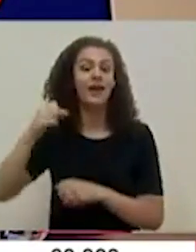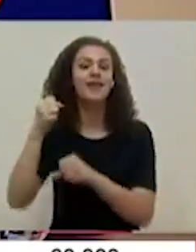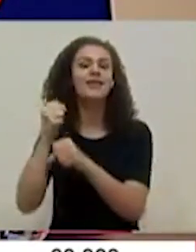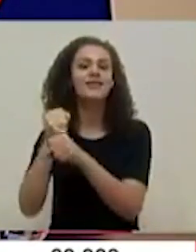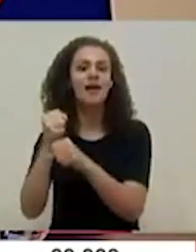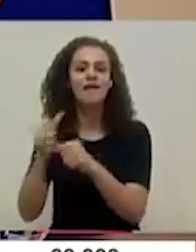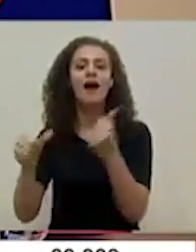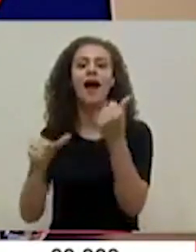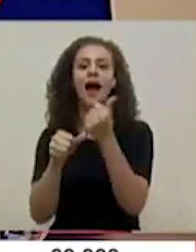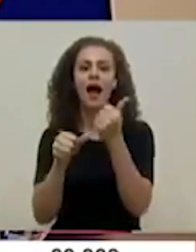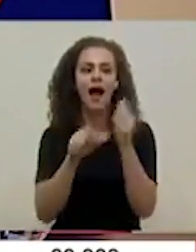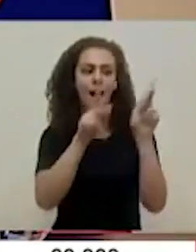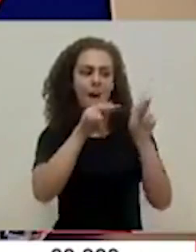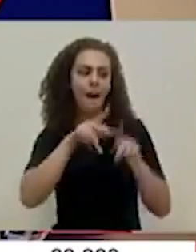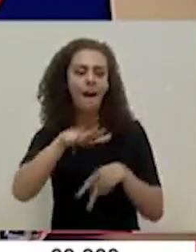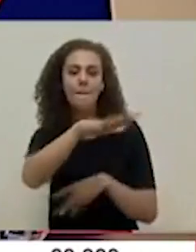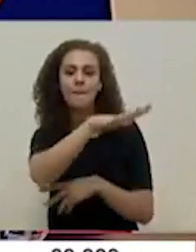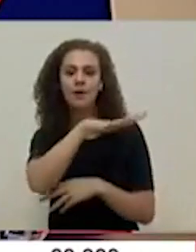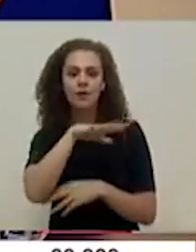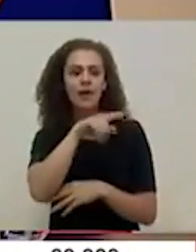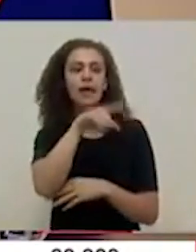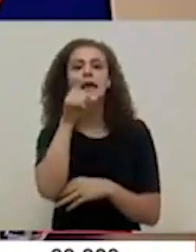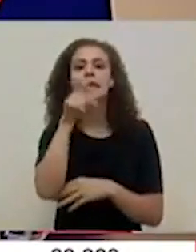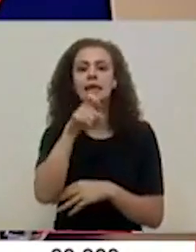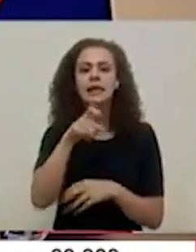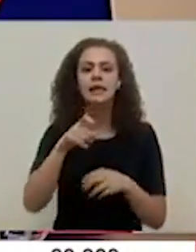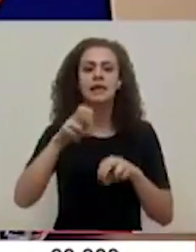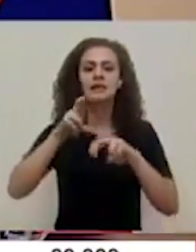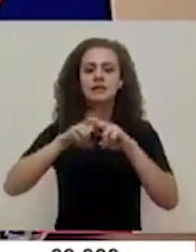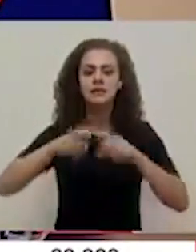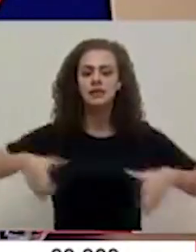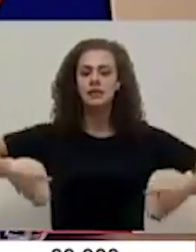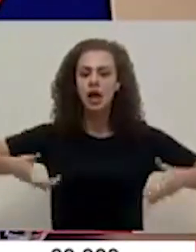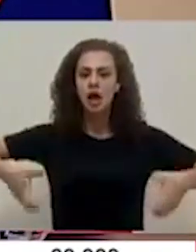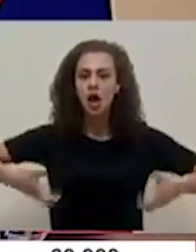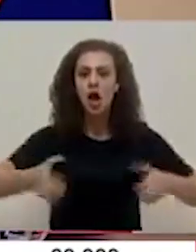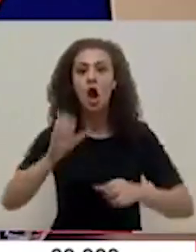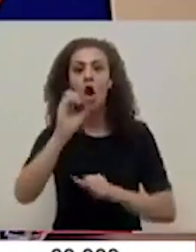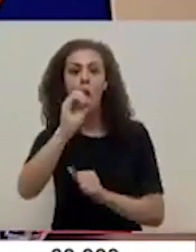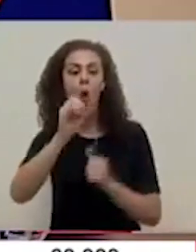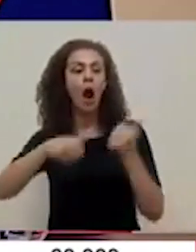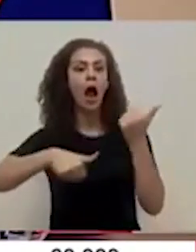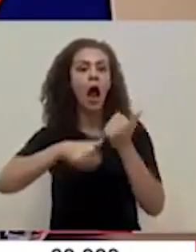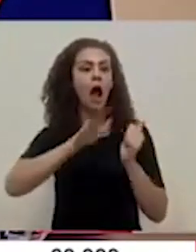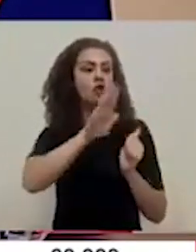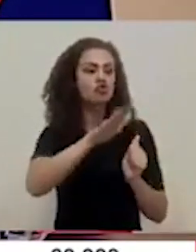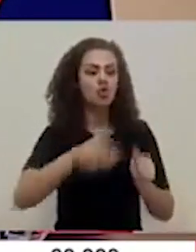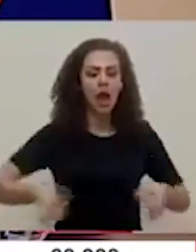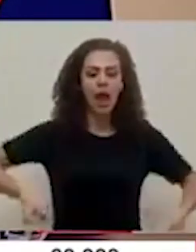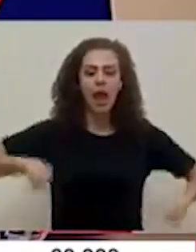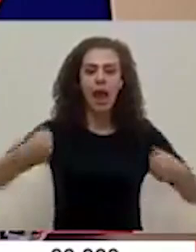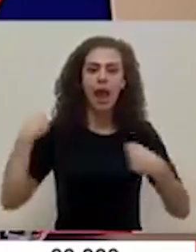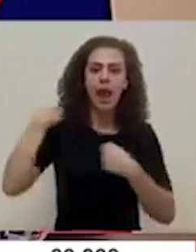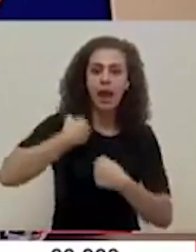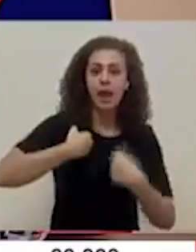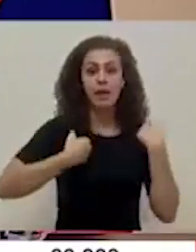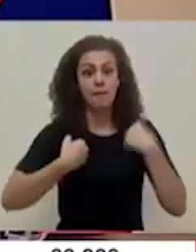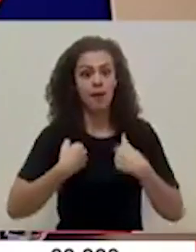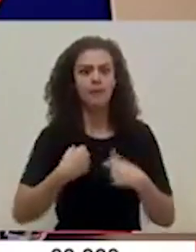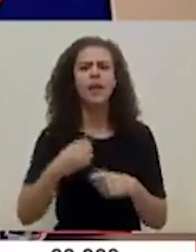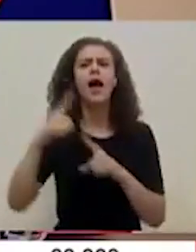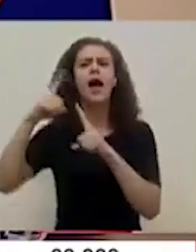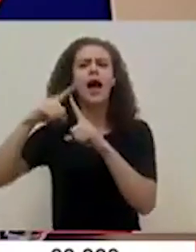asistiendo pasajeros que requieren sillas de ruedas o asistencia con sus equipajes. Hay